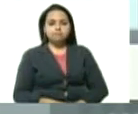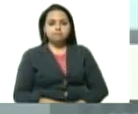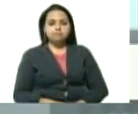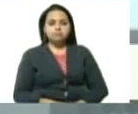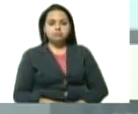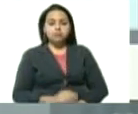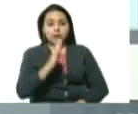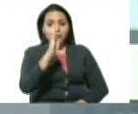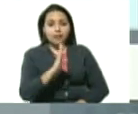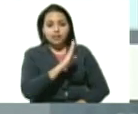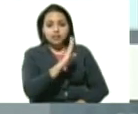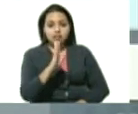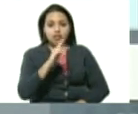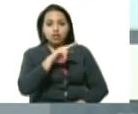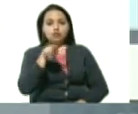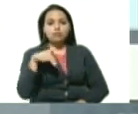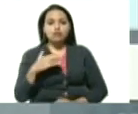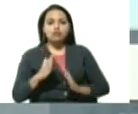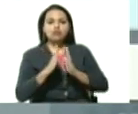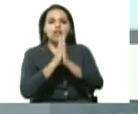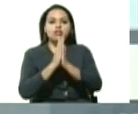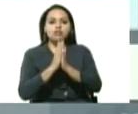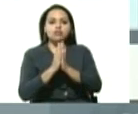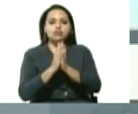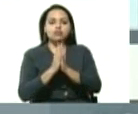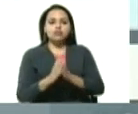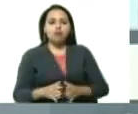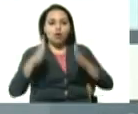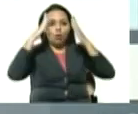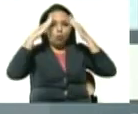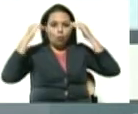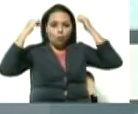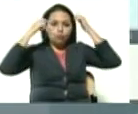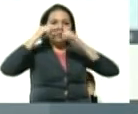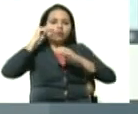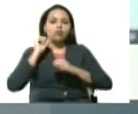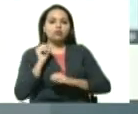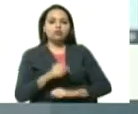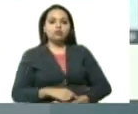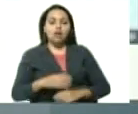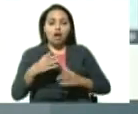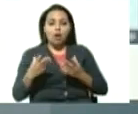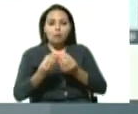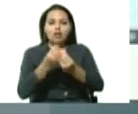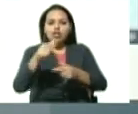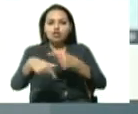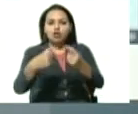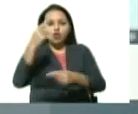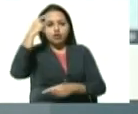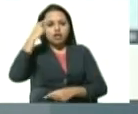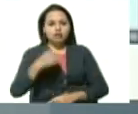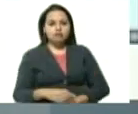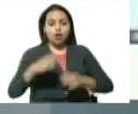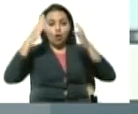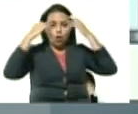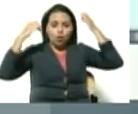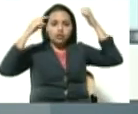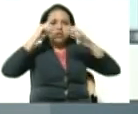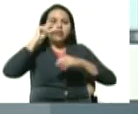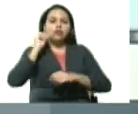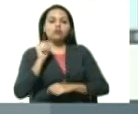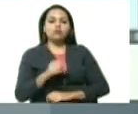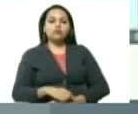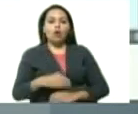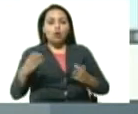las bendiciones de nuestro santo José Gregorio Hernández que nos acompaña todos los días José Gregorio y con la